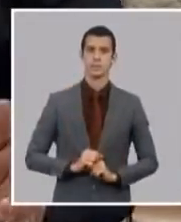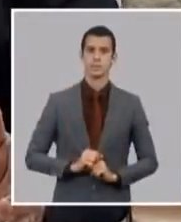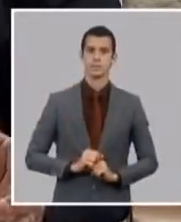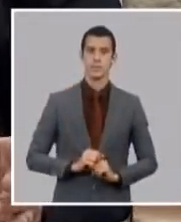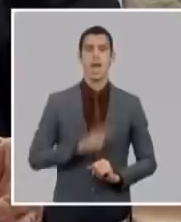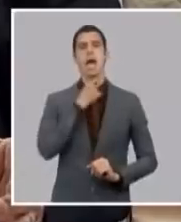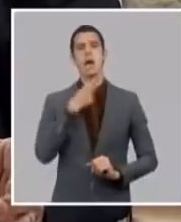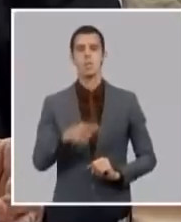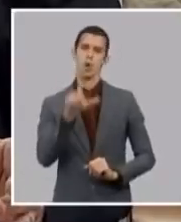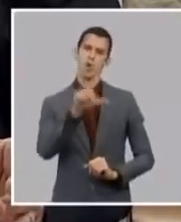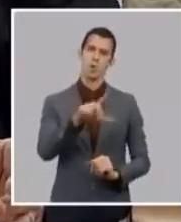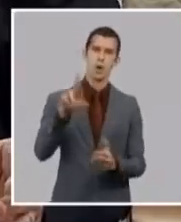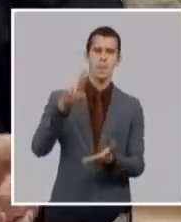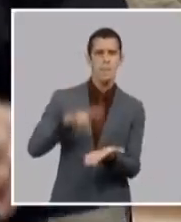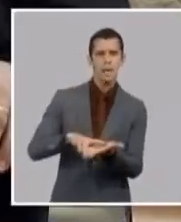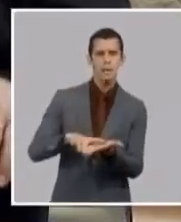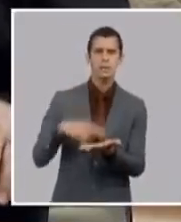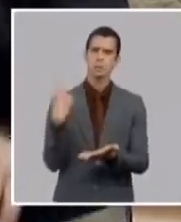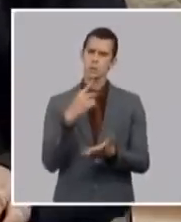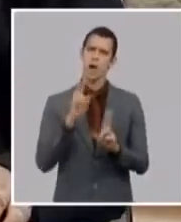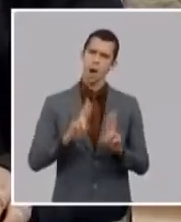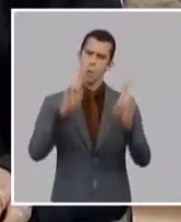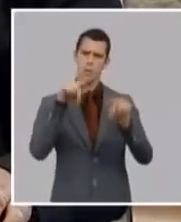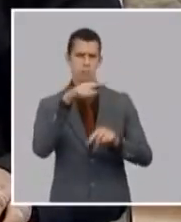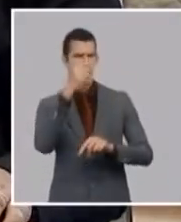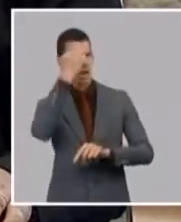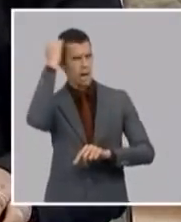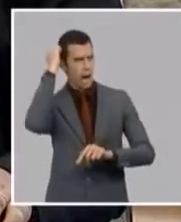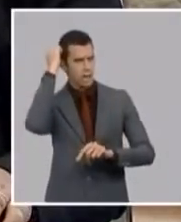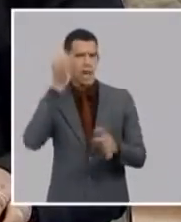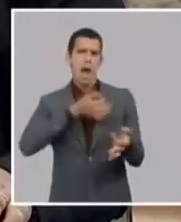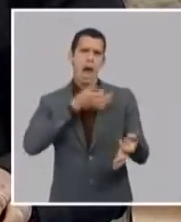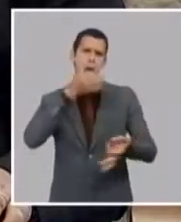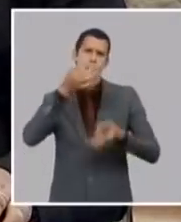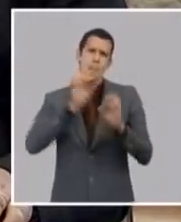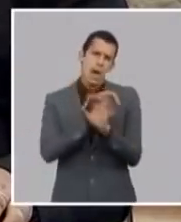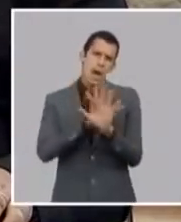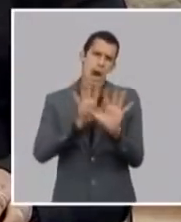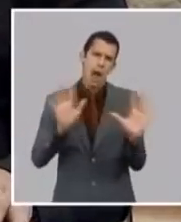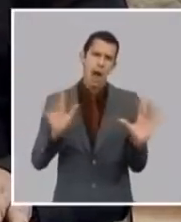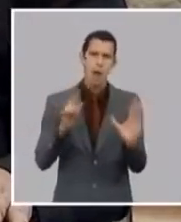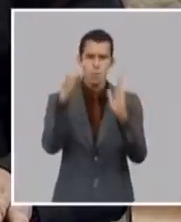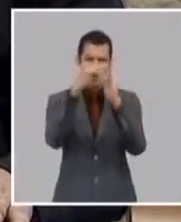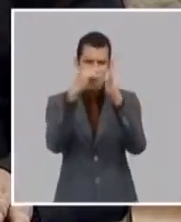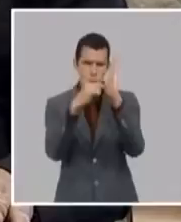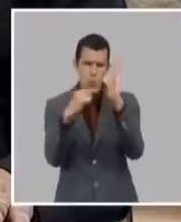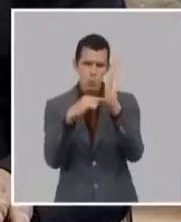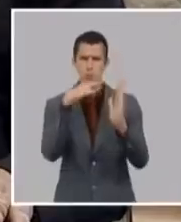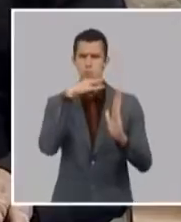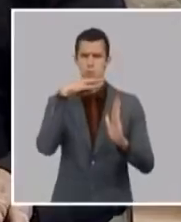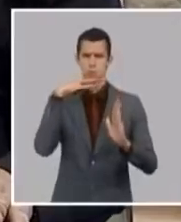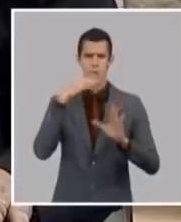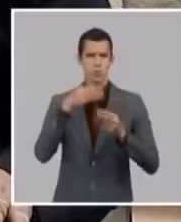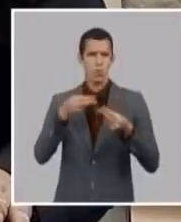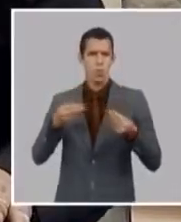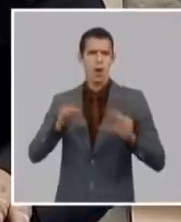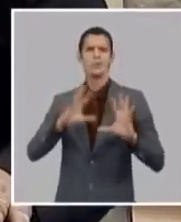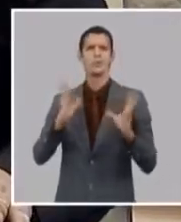lunes o martes pero habrá una mesa redonda donde se vendrá a explicar la aduana